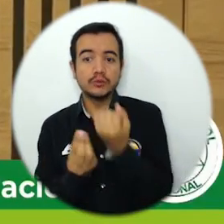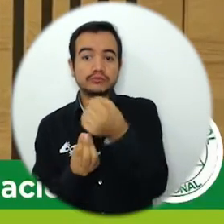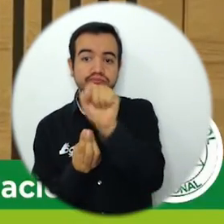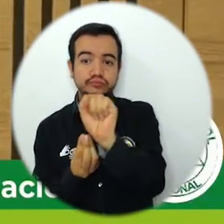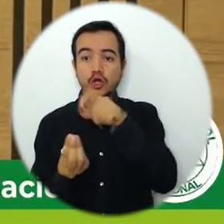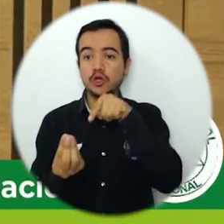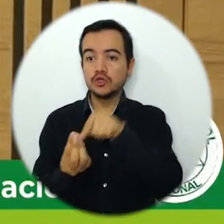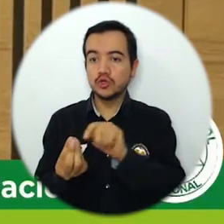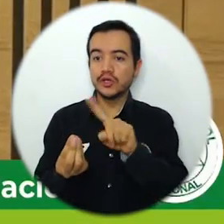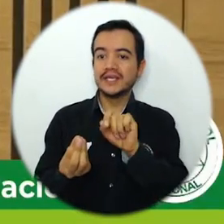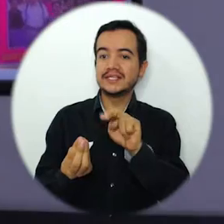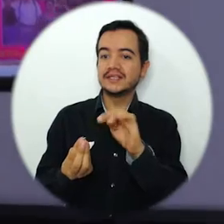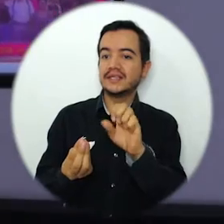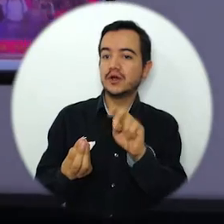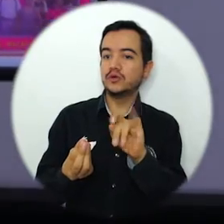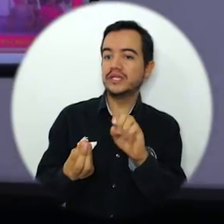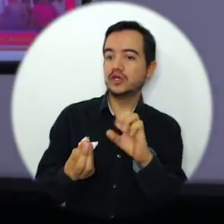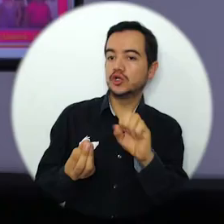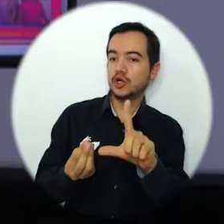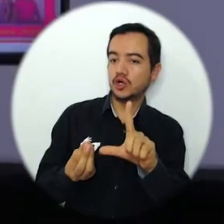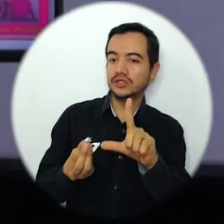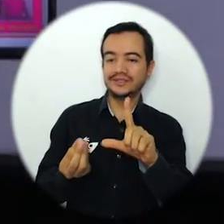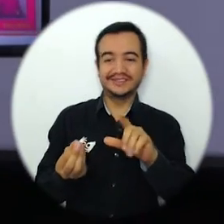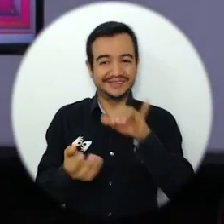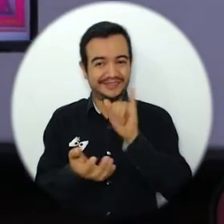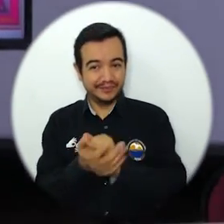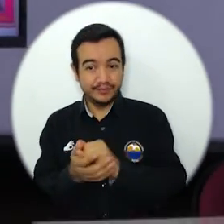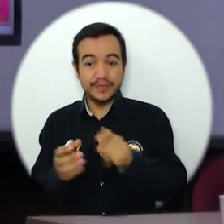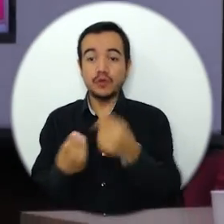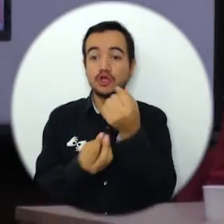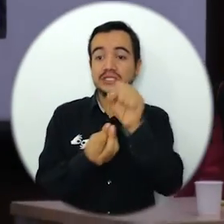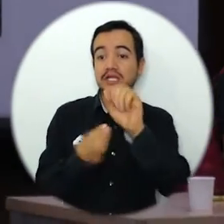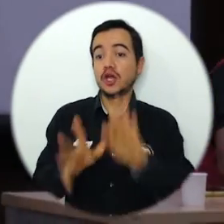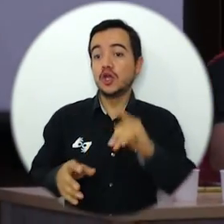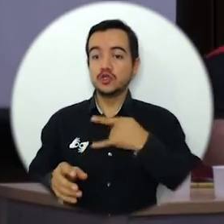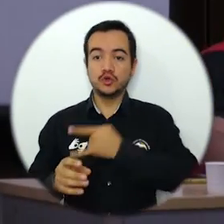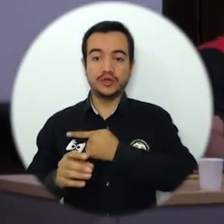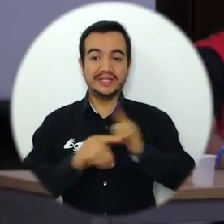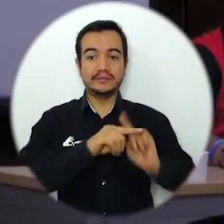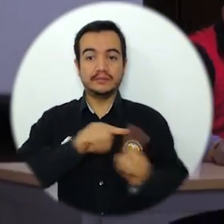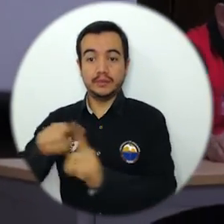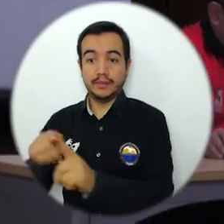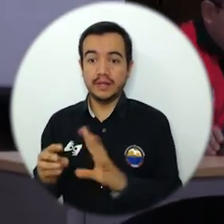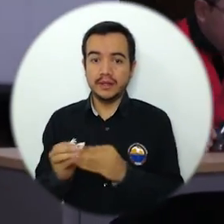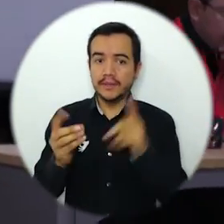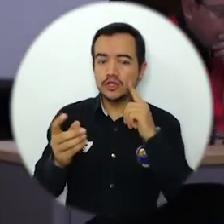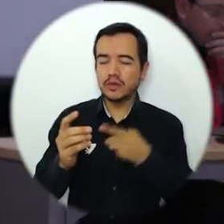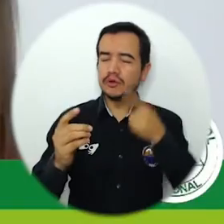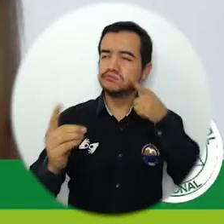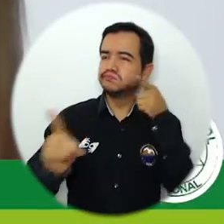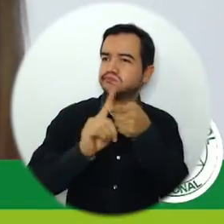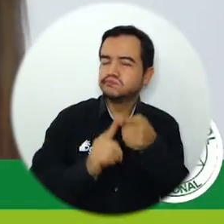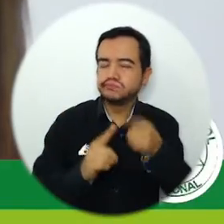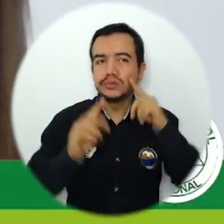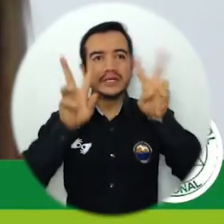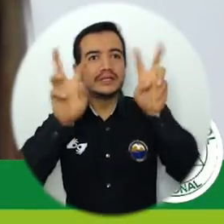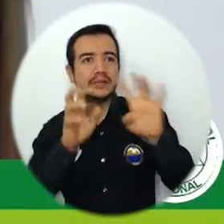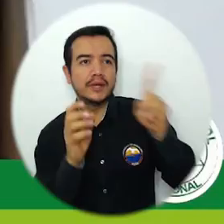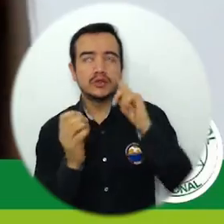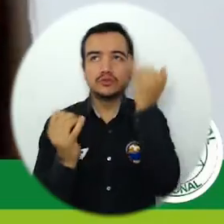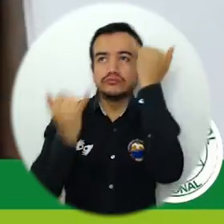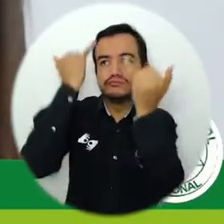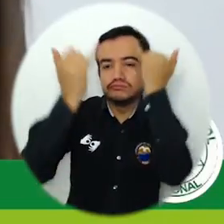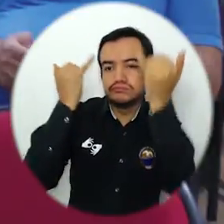Trabajadores y Empleados Universitarios de Colombia, Sintra Unicol, de la Alma Mater, donde se compartieron experiencias internacionales y